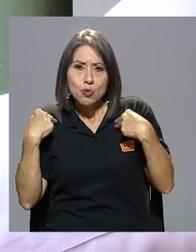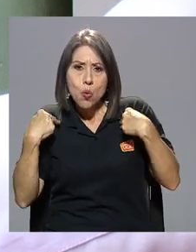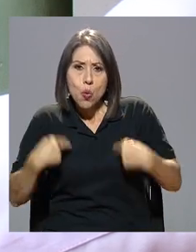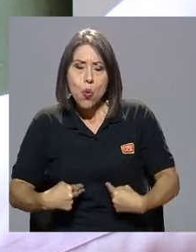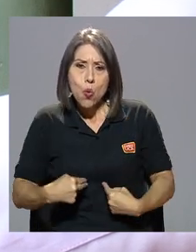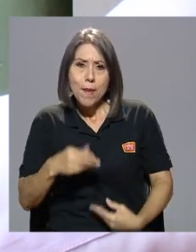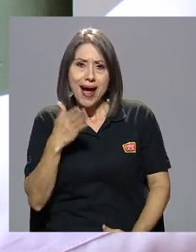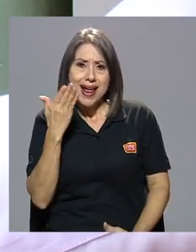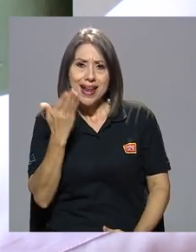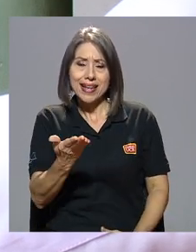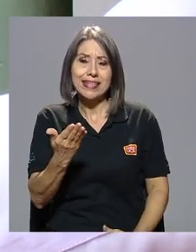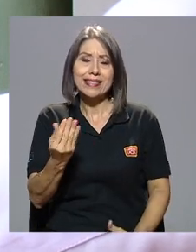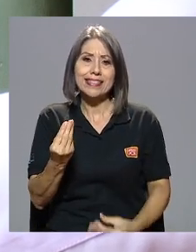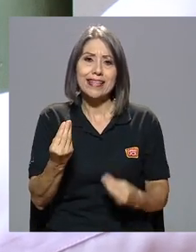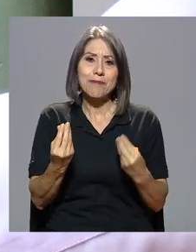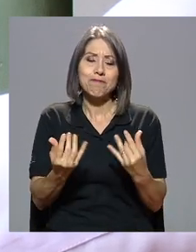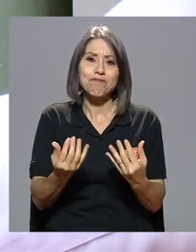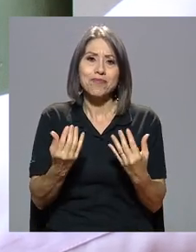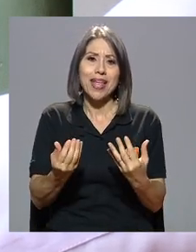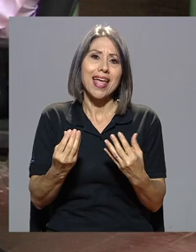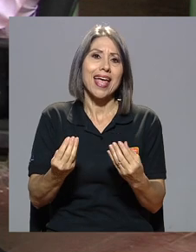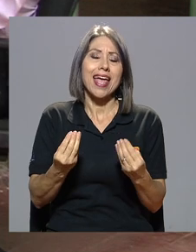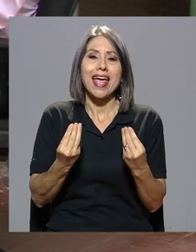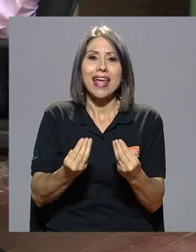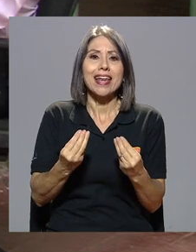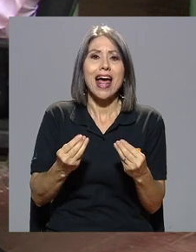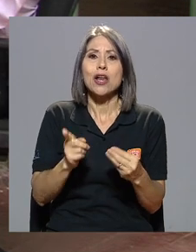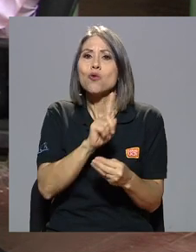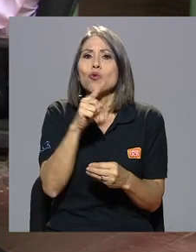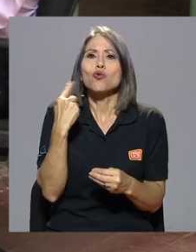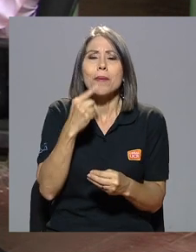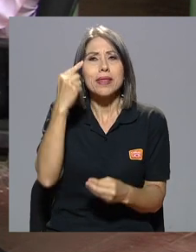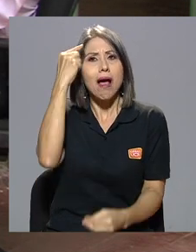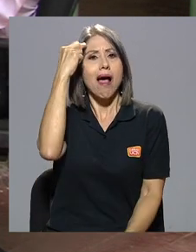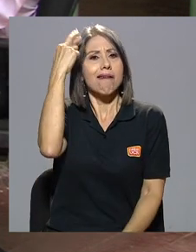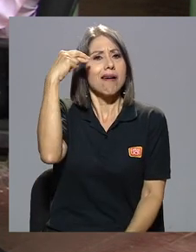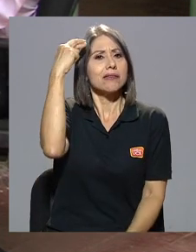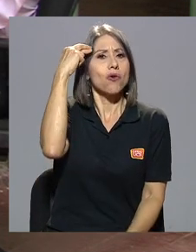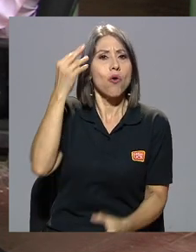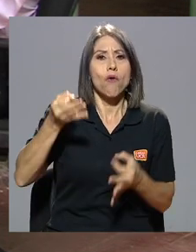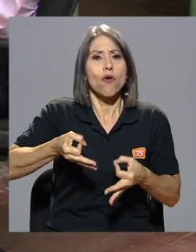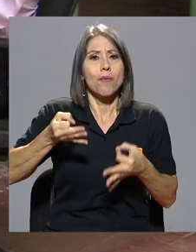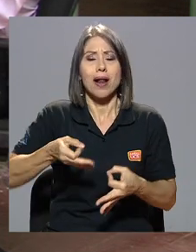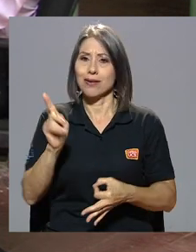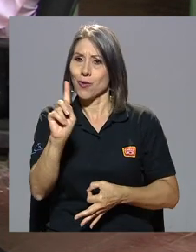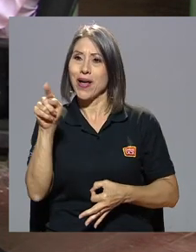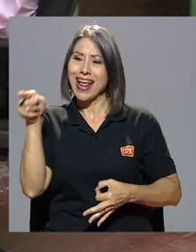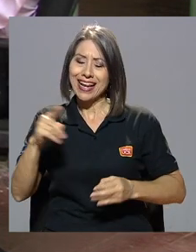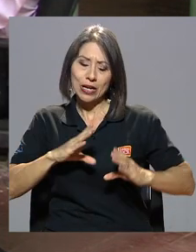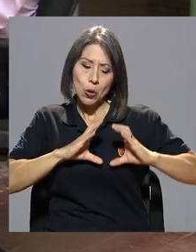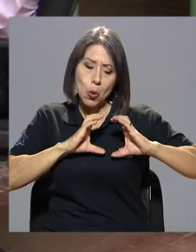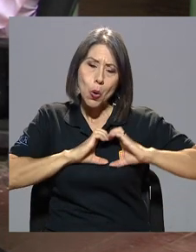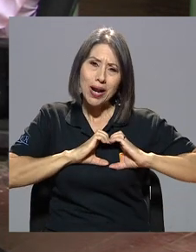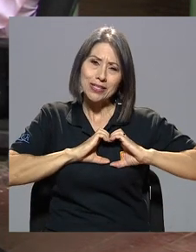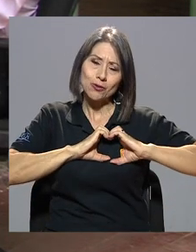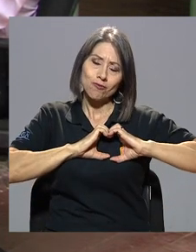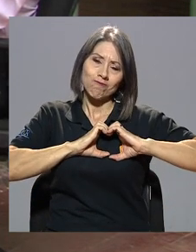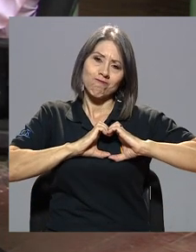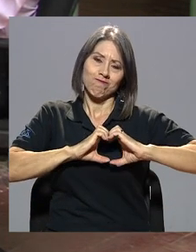en él estaba más allá de la razón y de lo formal. Era un humanista de corazón,